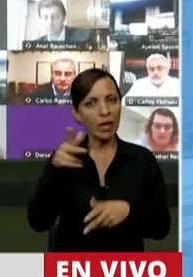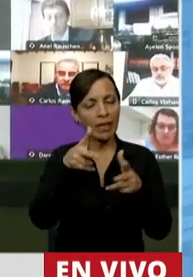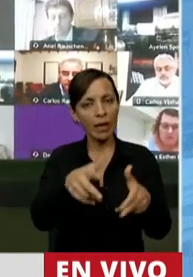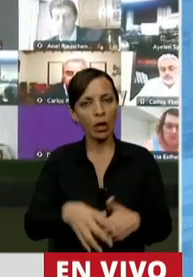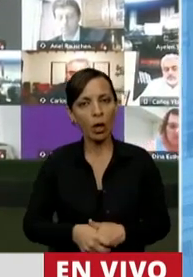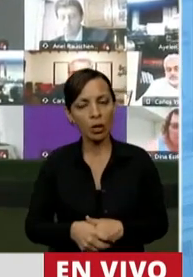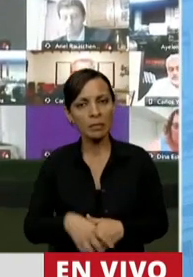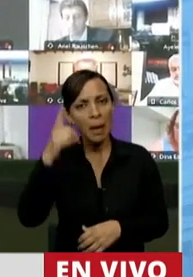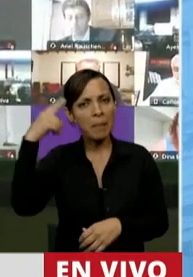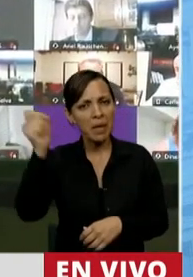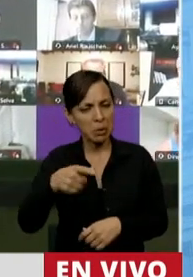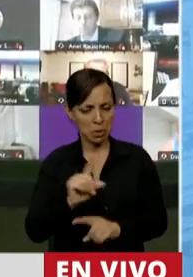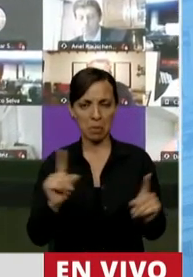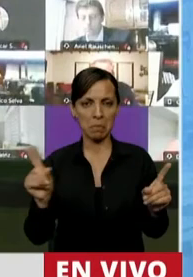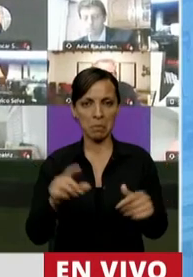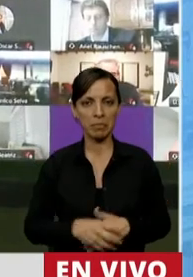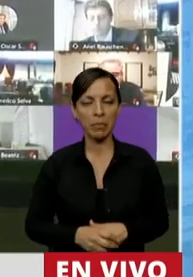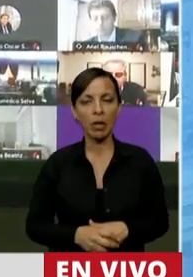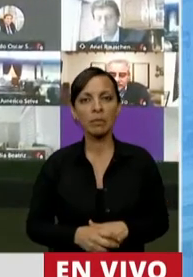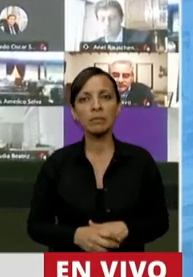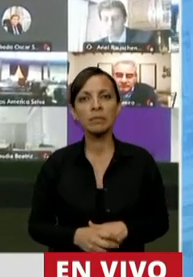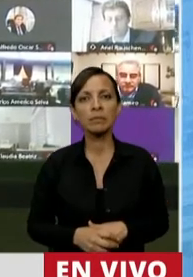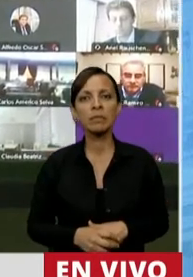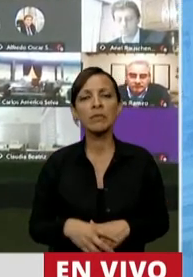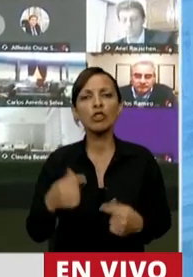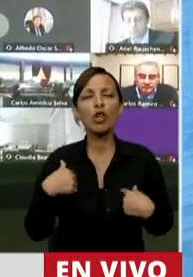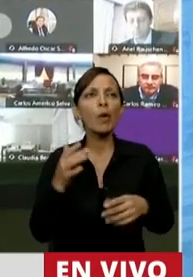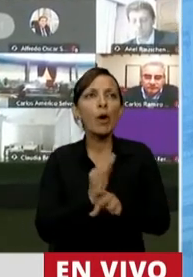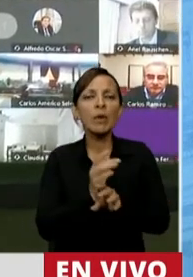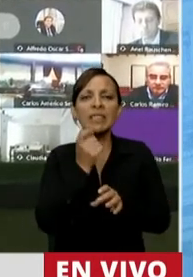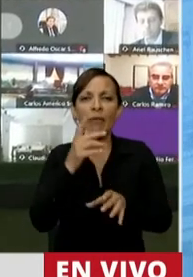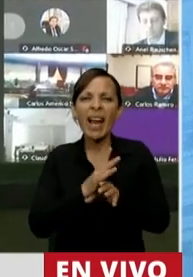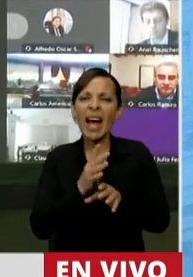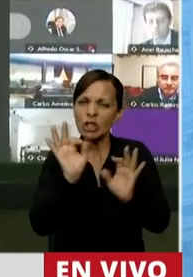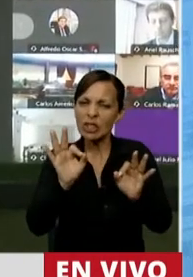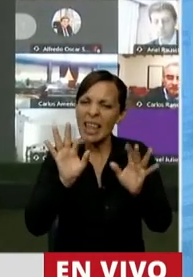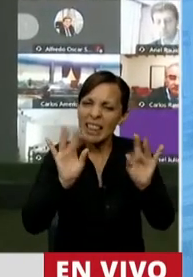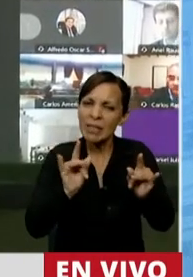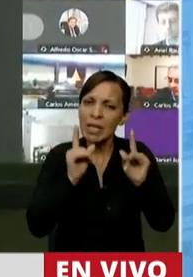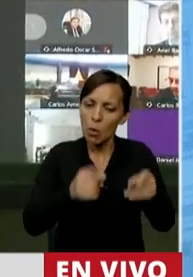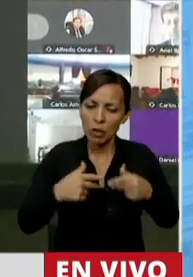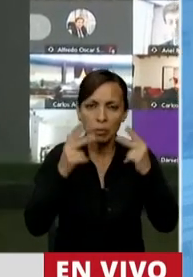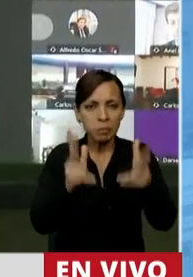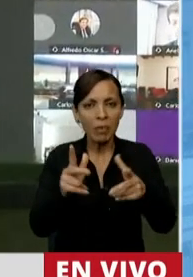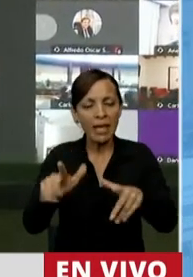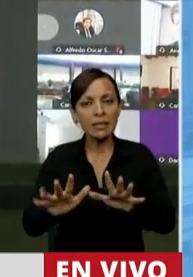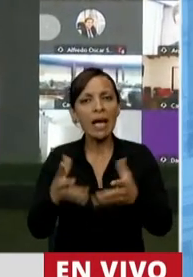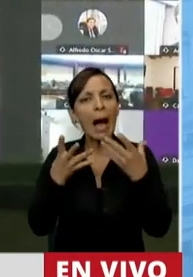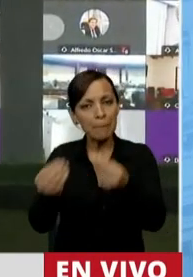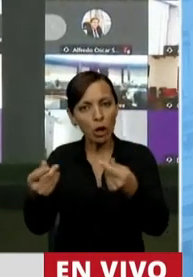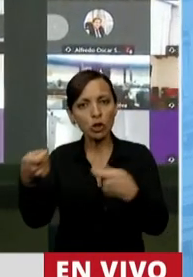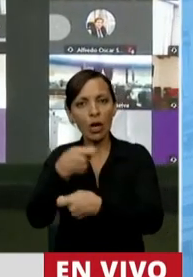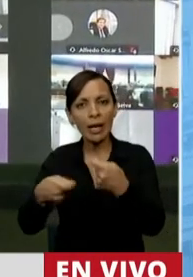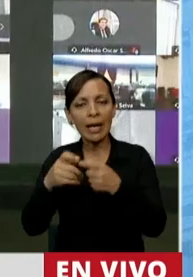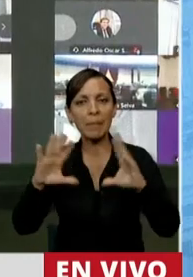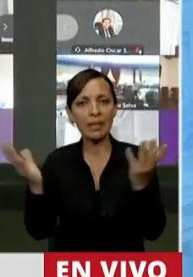sin prejuicio. Y aunque sea como predicar en el desierto, digo que esta banca abanca al capitalismo y